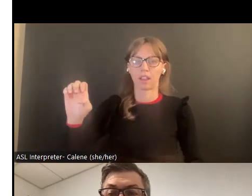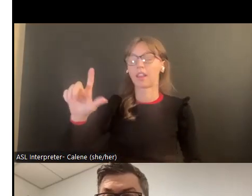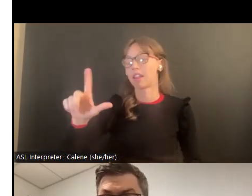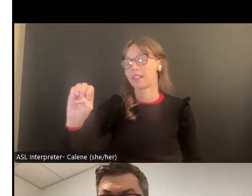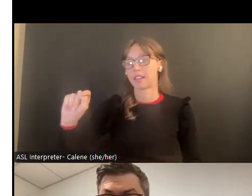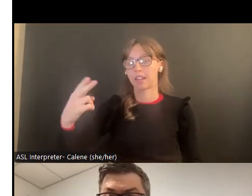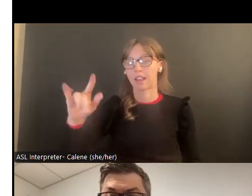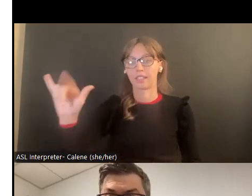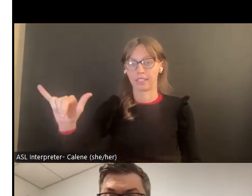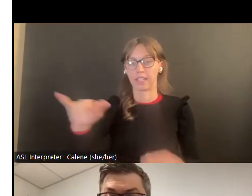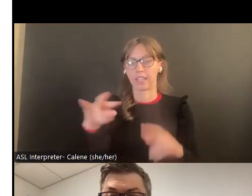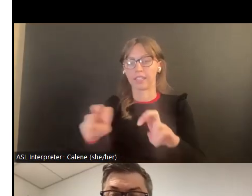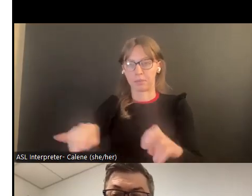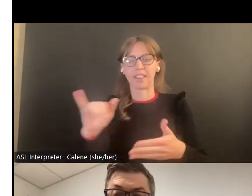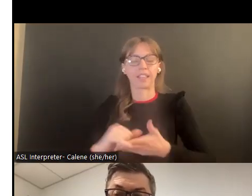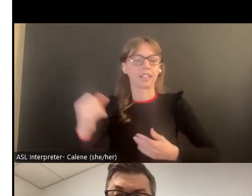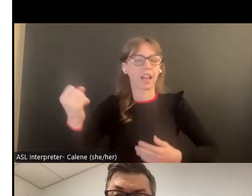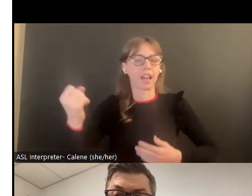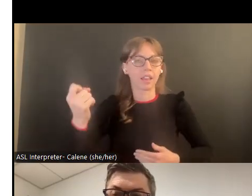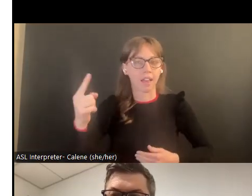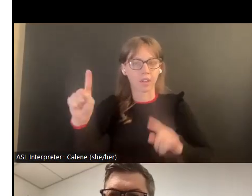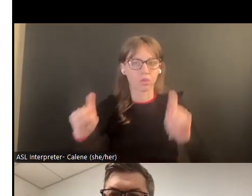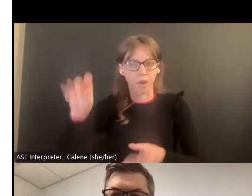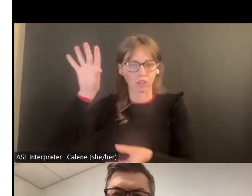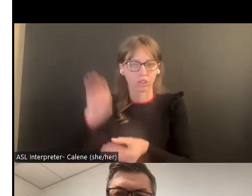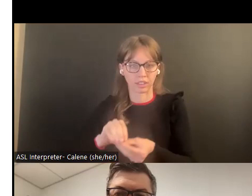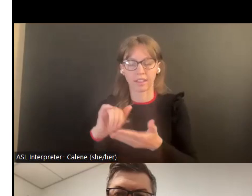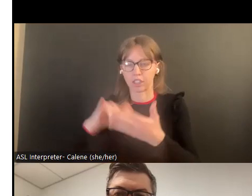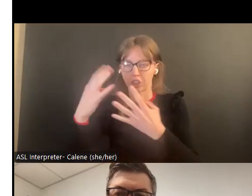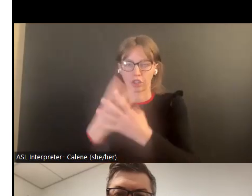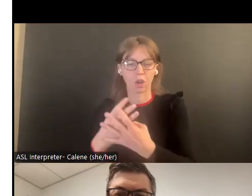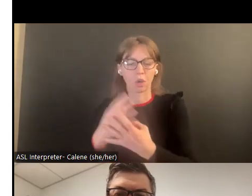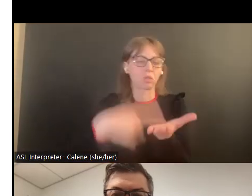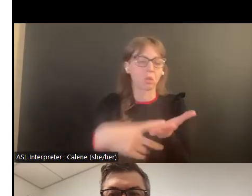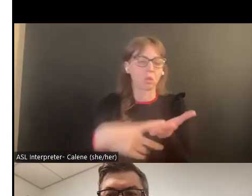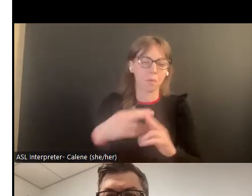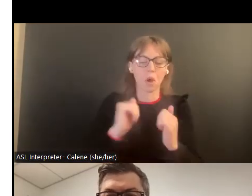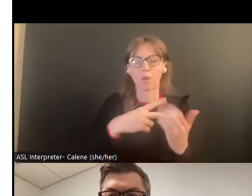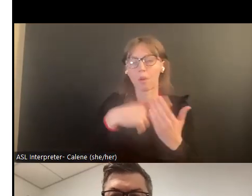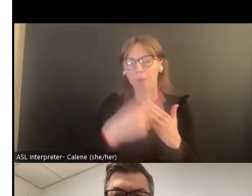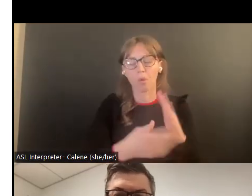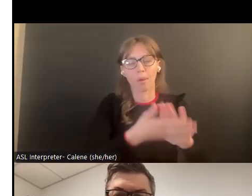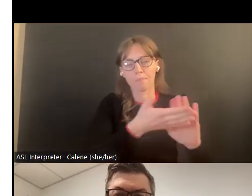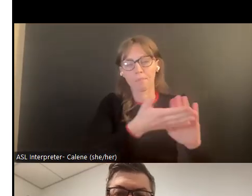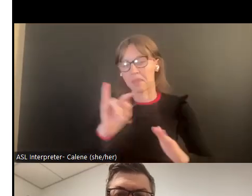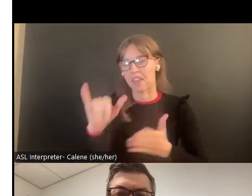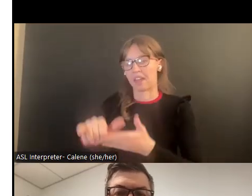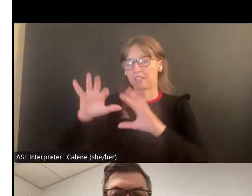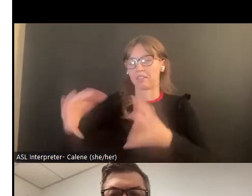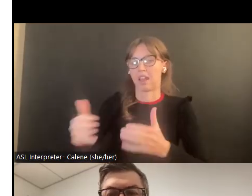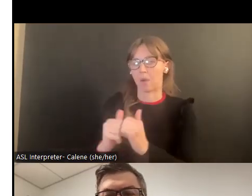en sí, ese grupo tenemos lo que sería un programa que se conoce como